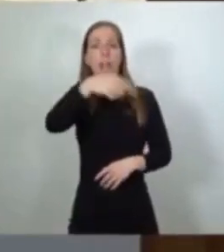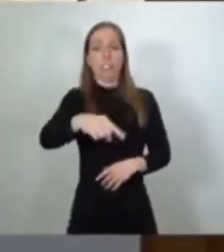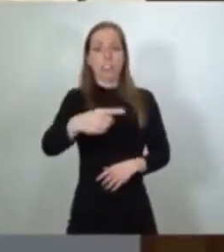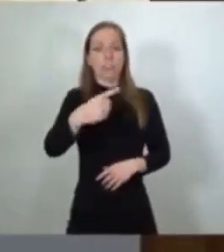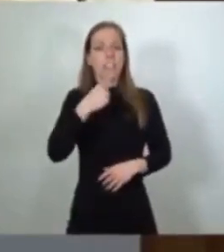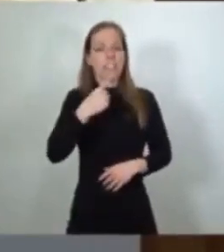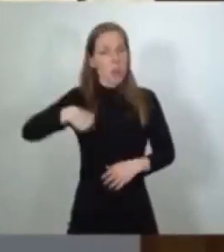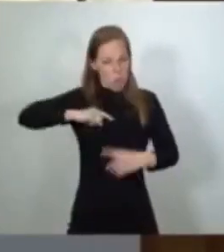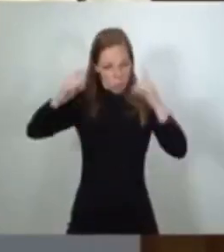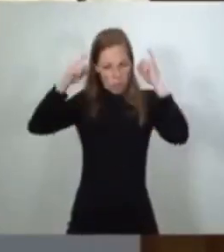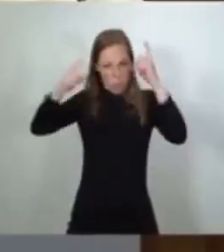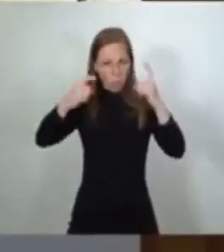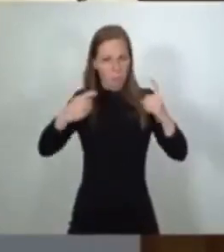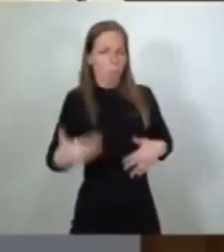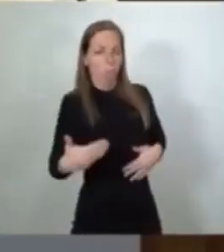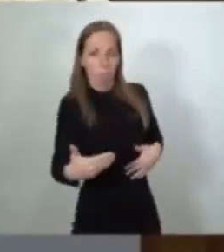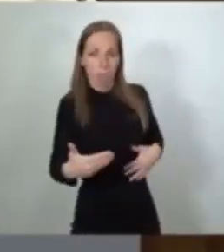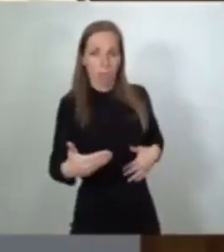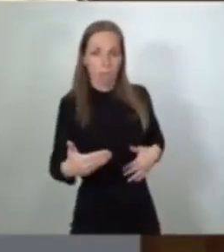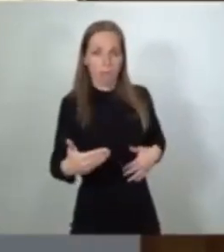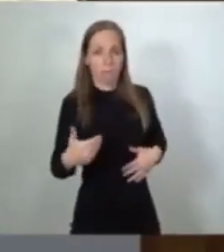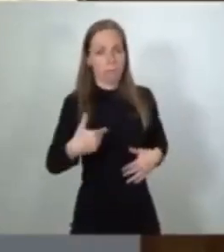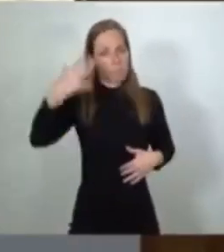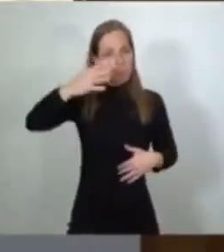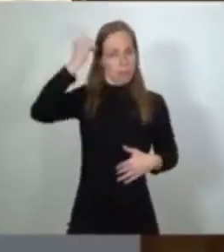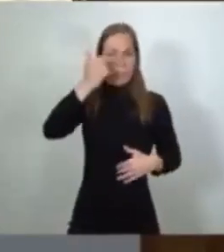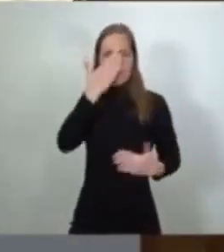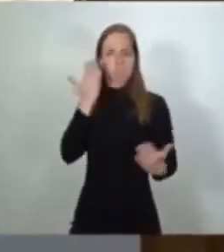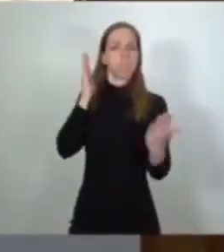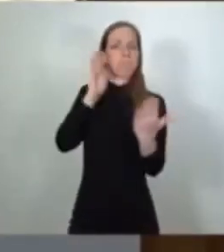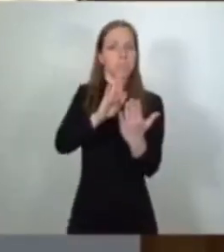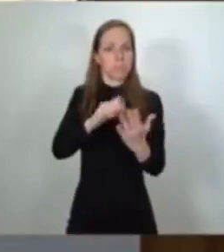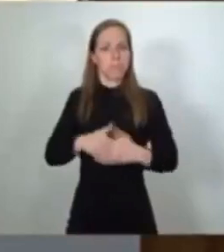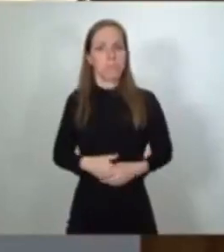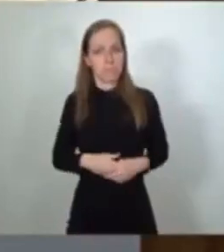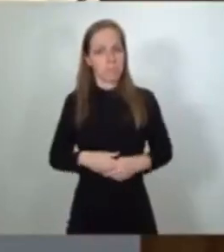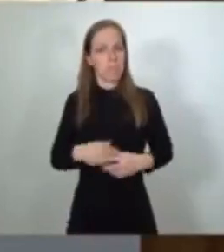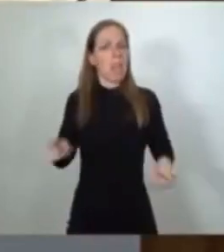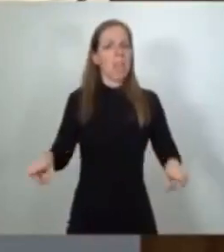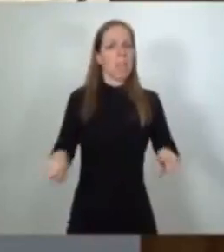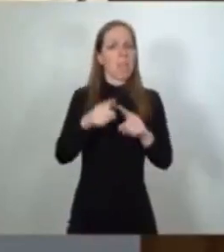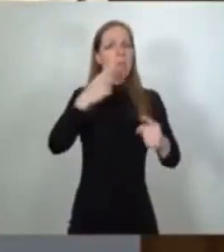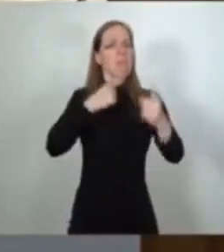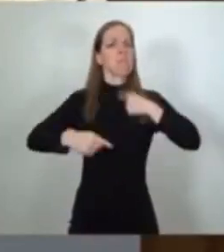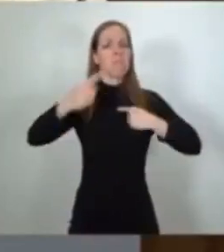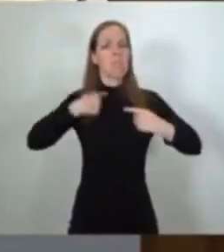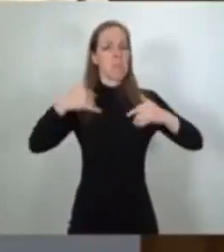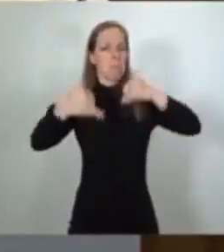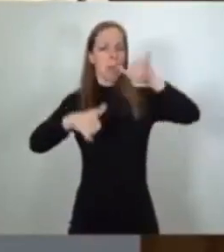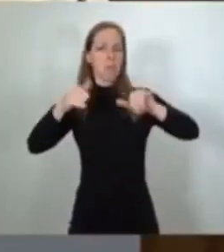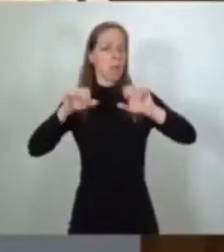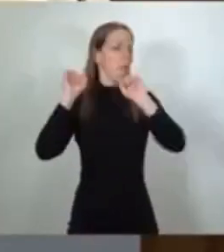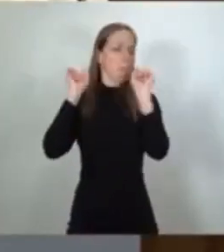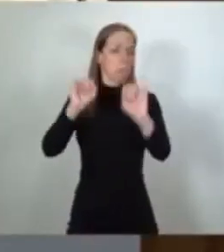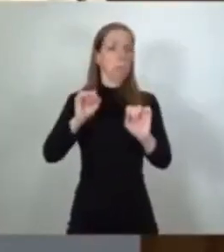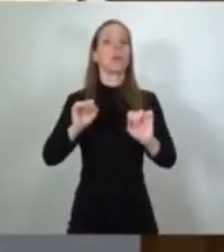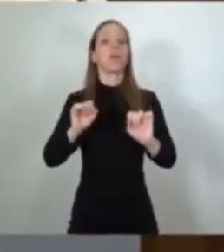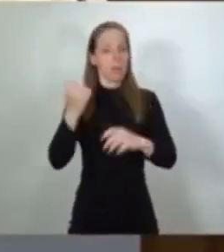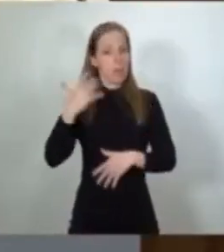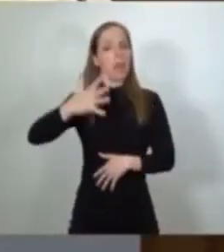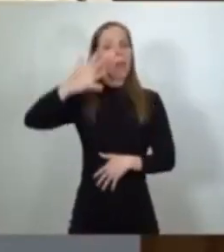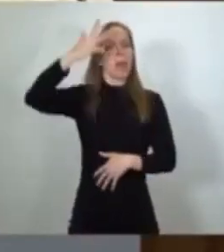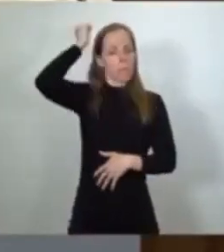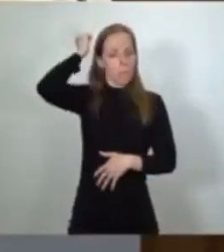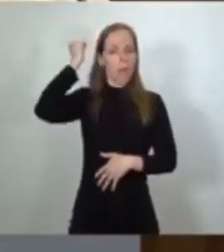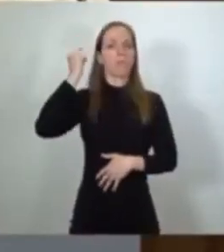nuestro esfuerzo. Contra viento y marea, muy por encima de recelos y manipulaciones, Pablo impulsó la articulación